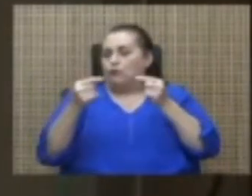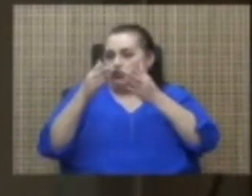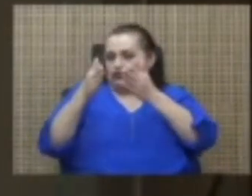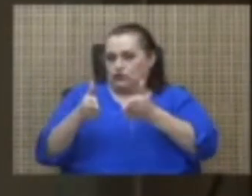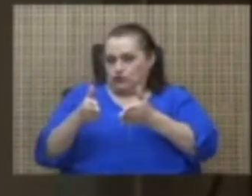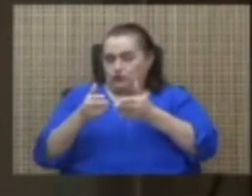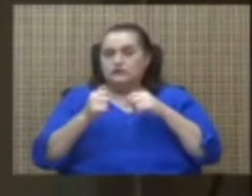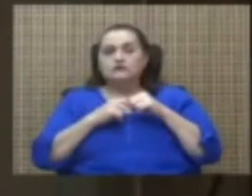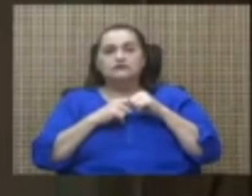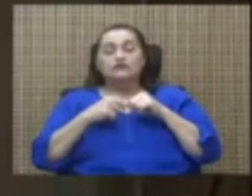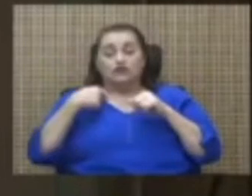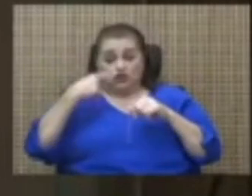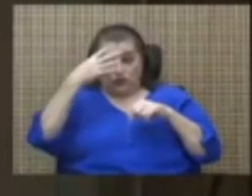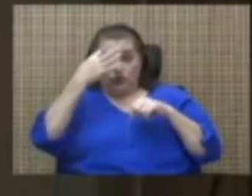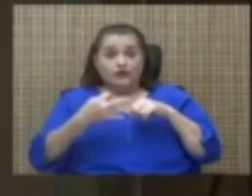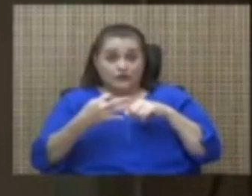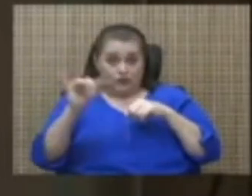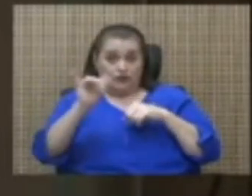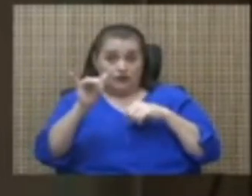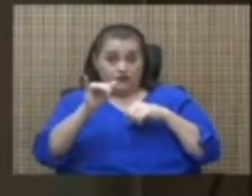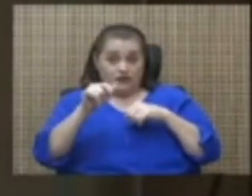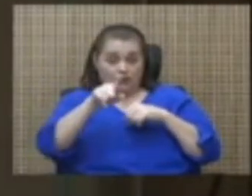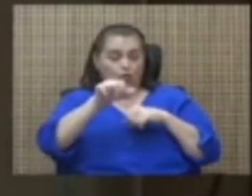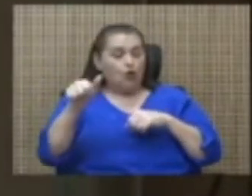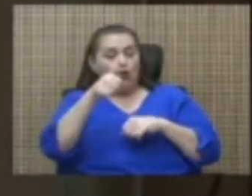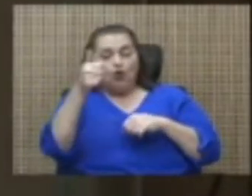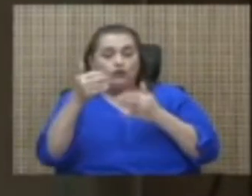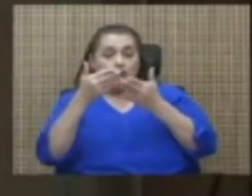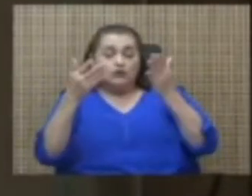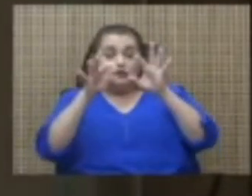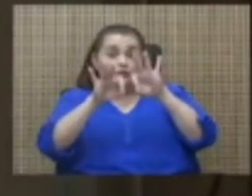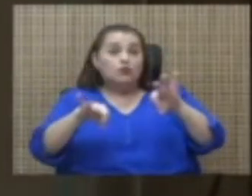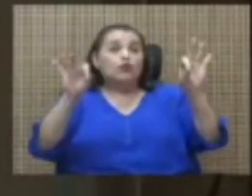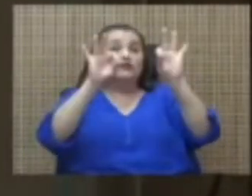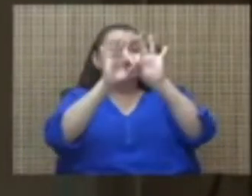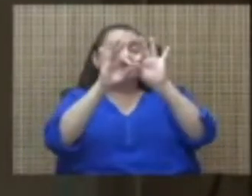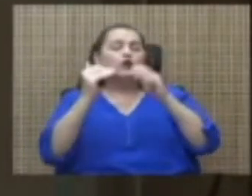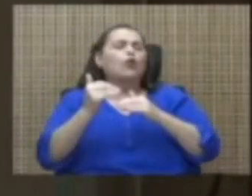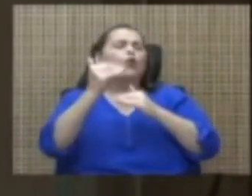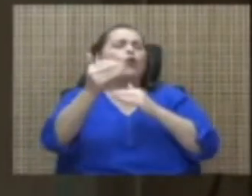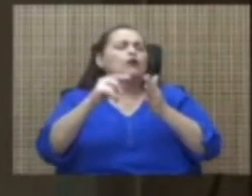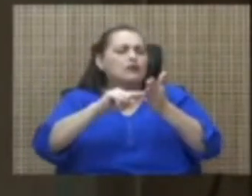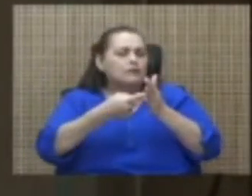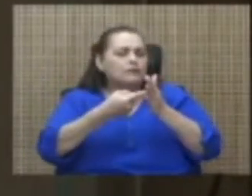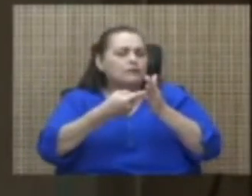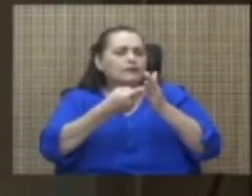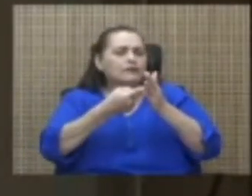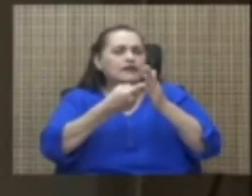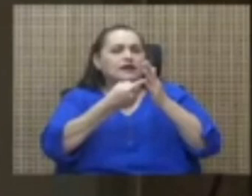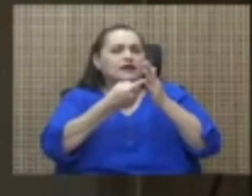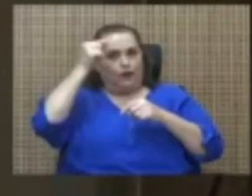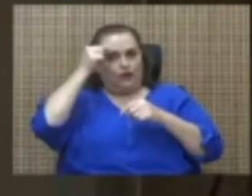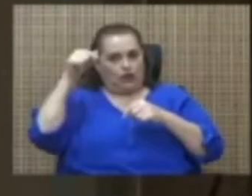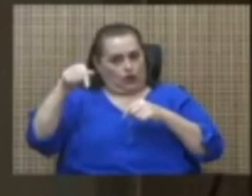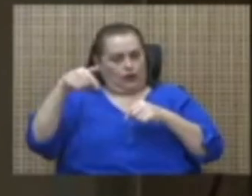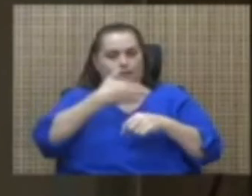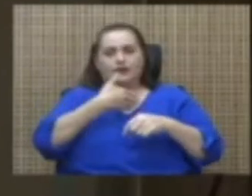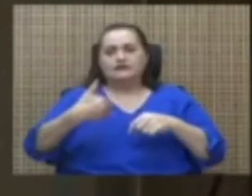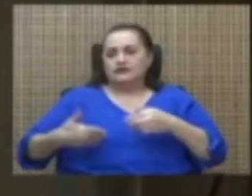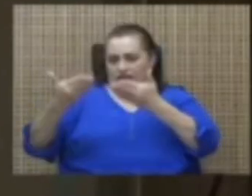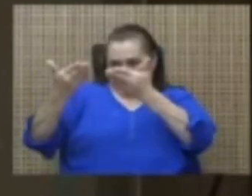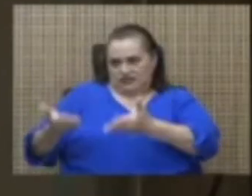Yo creo que aquí también otra cosa importante es cuándo va a empezar a gobernar este presidente.